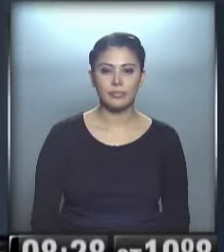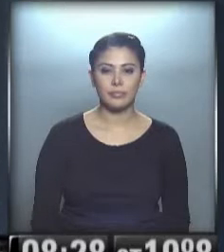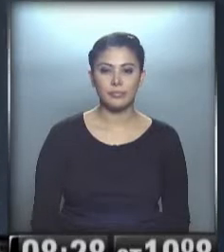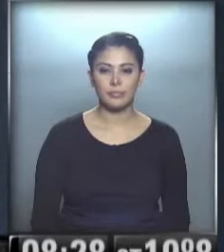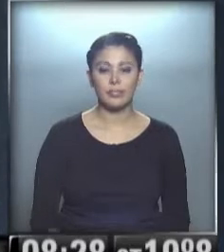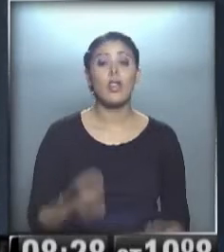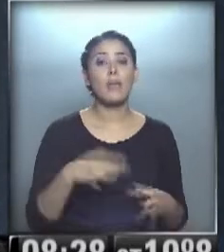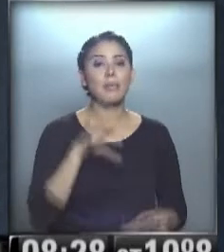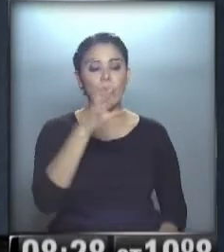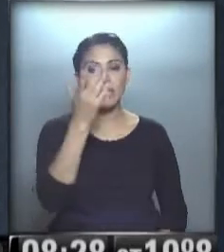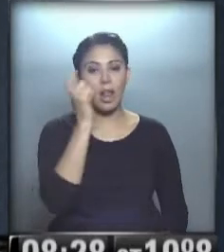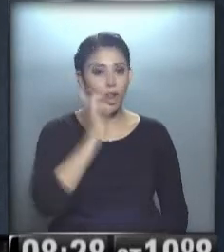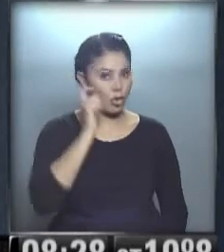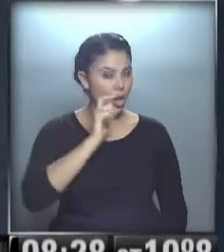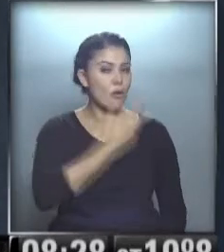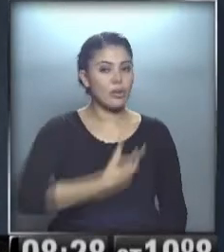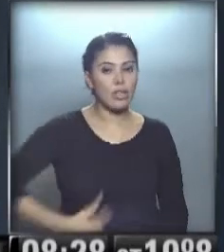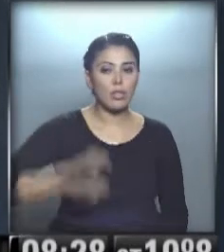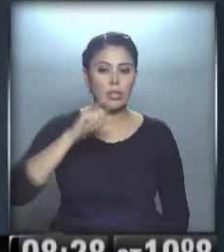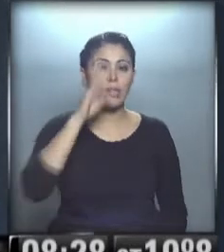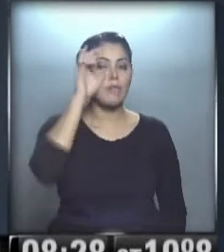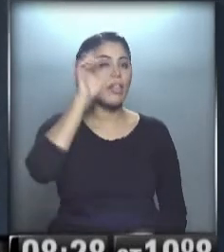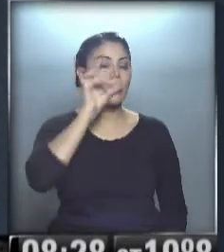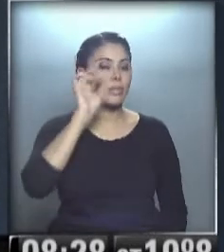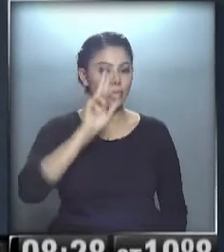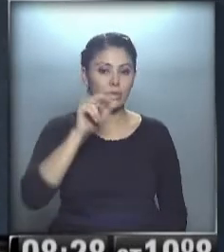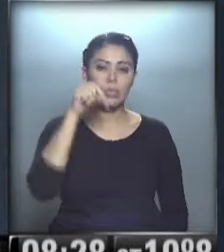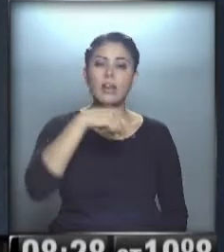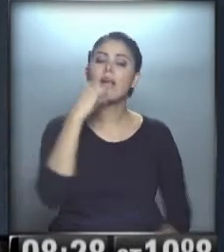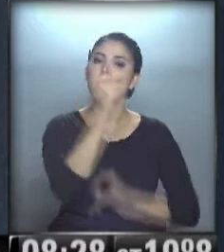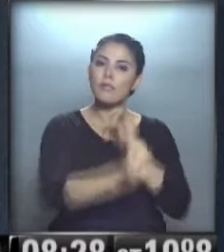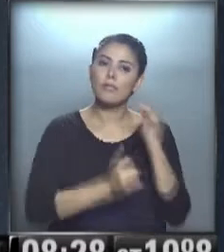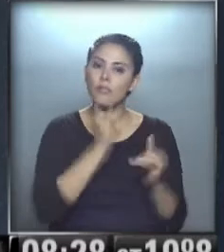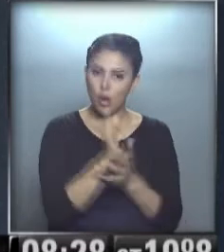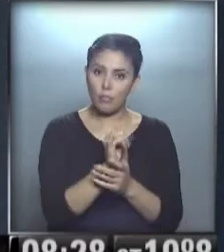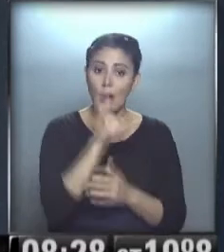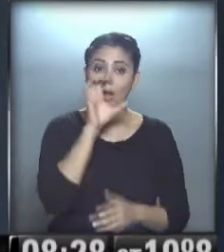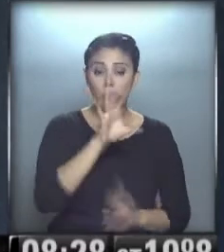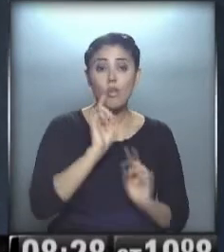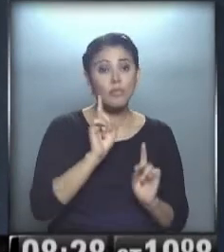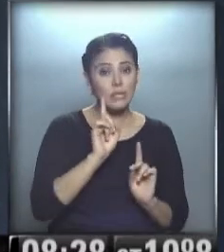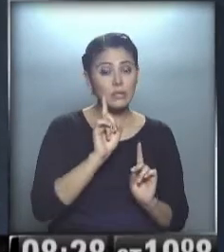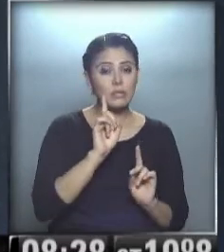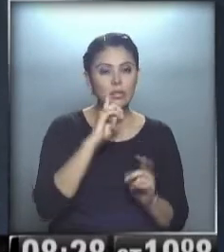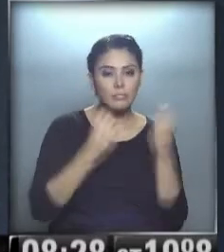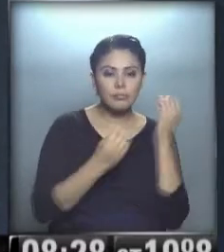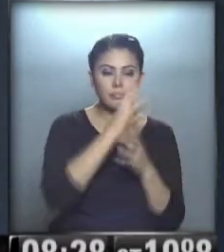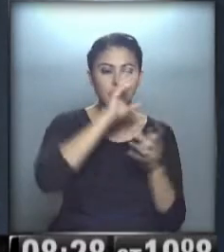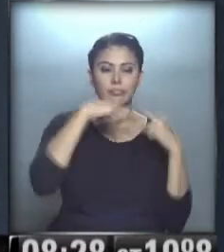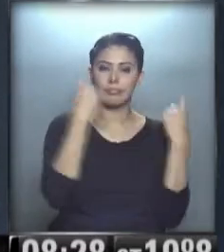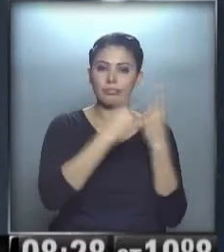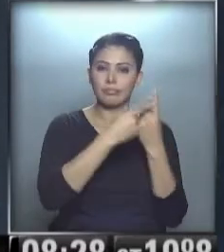Y arrancamos por La Rioja. El gobernador Luis Beder Herrera anunció que en la provincia construirá un comedor